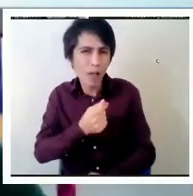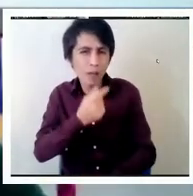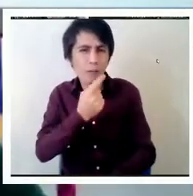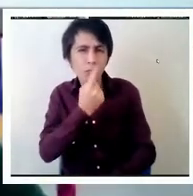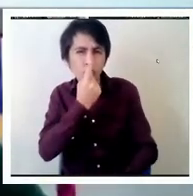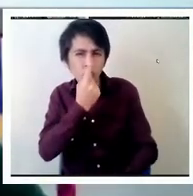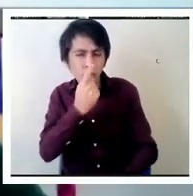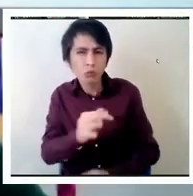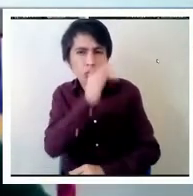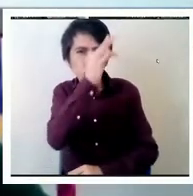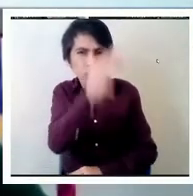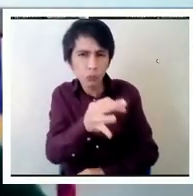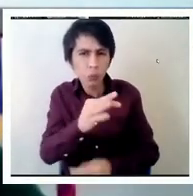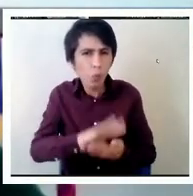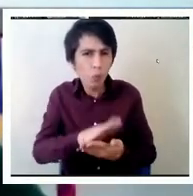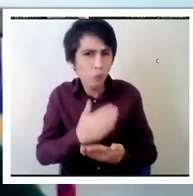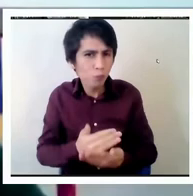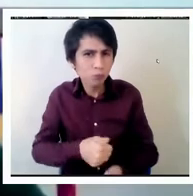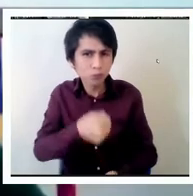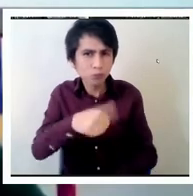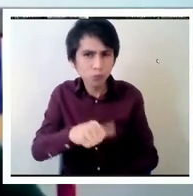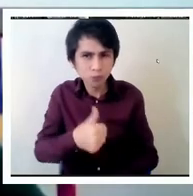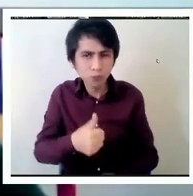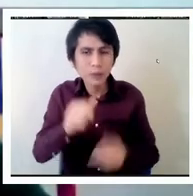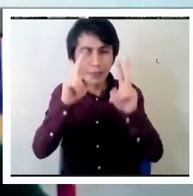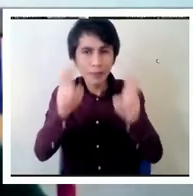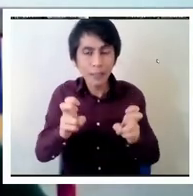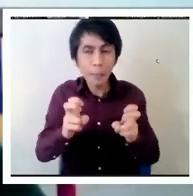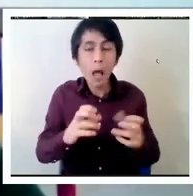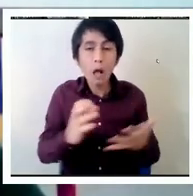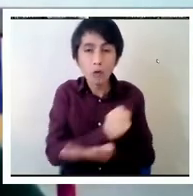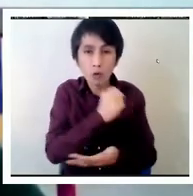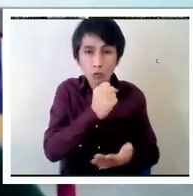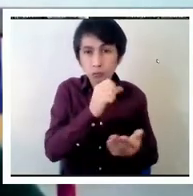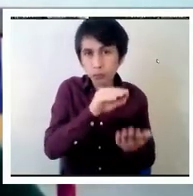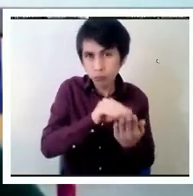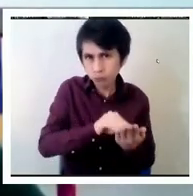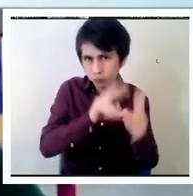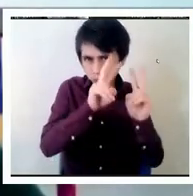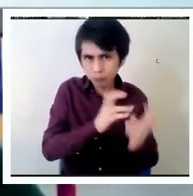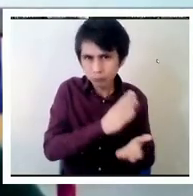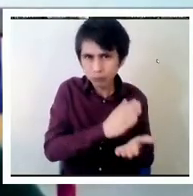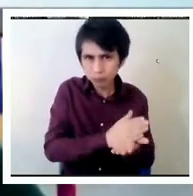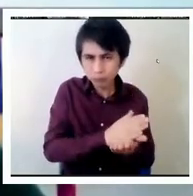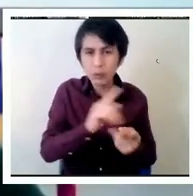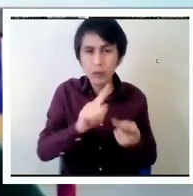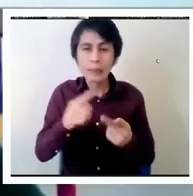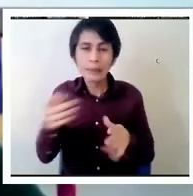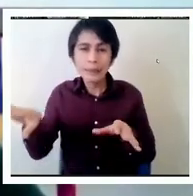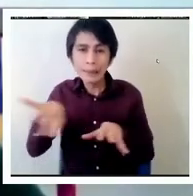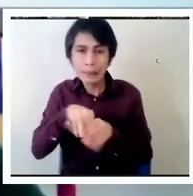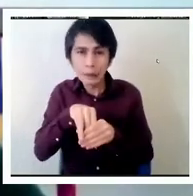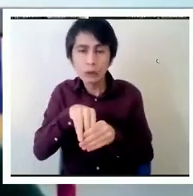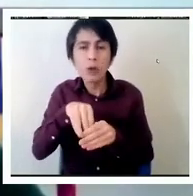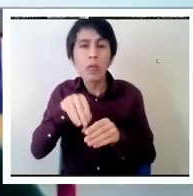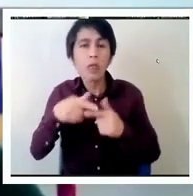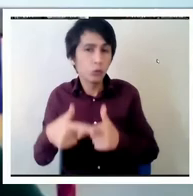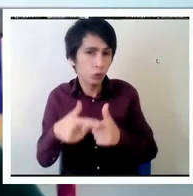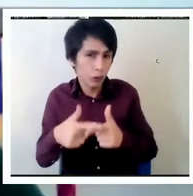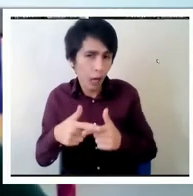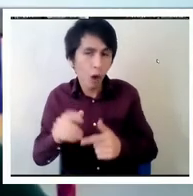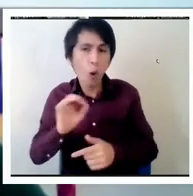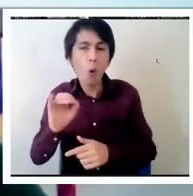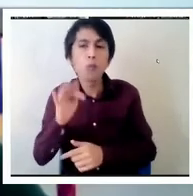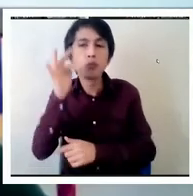su éxito académico, su comportamiento en la sociedad y su posterior inserción en el mercado laboral. Pero no solo se